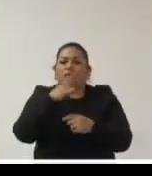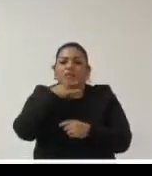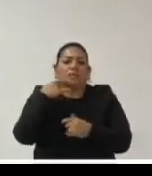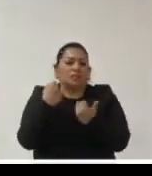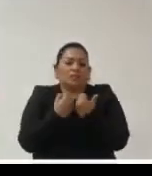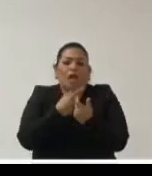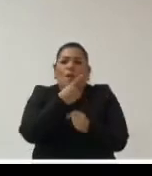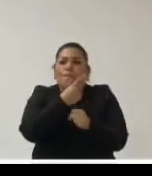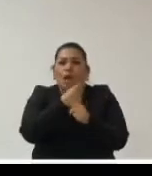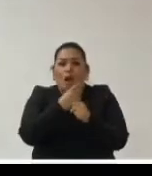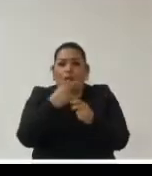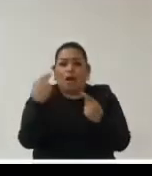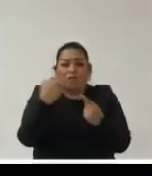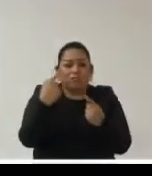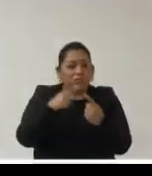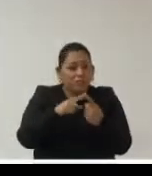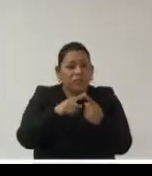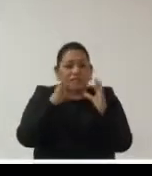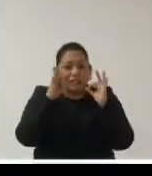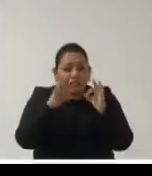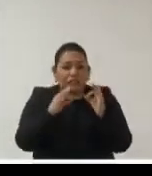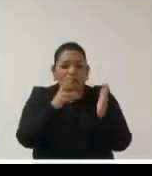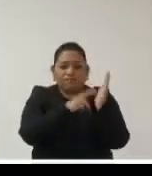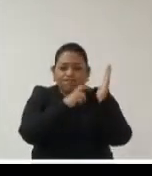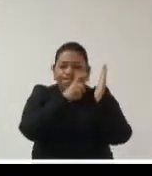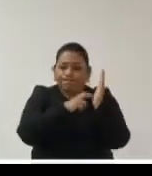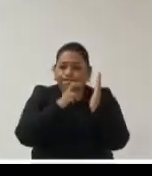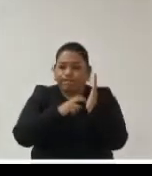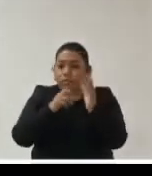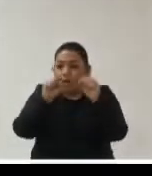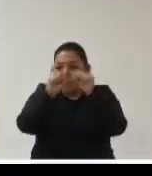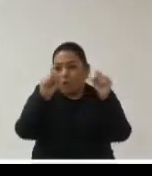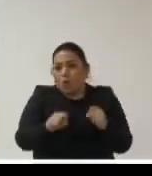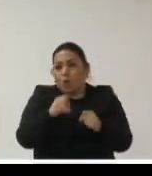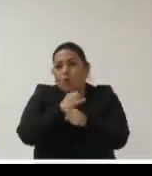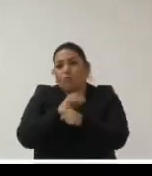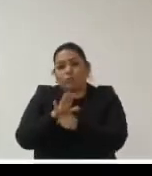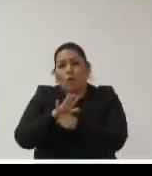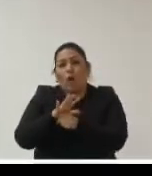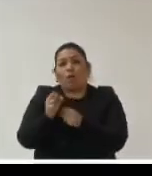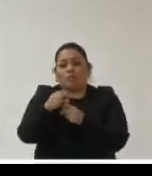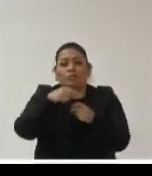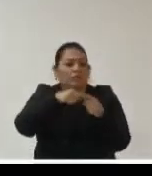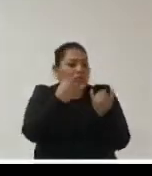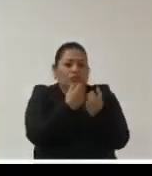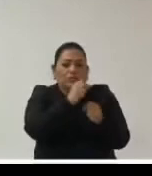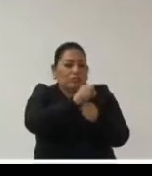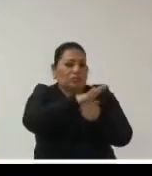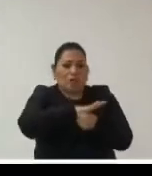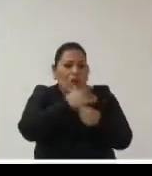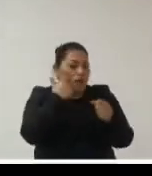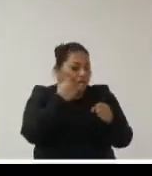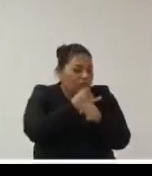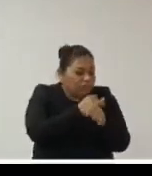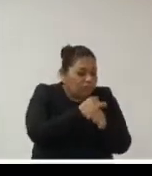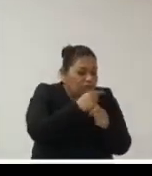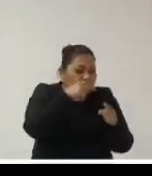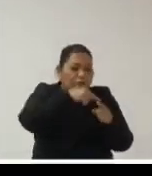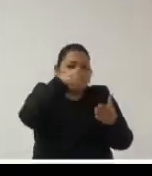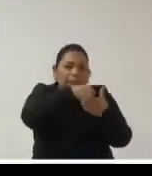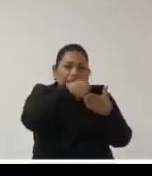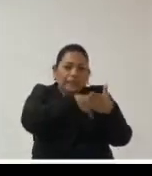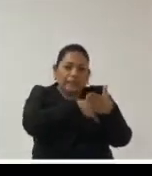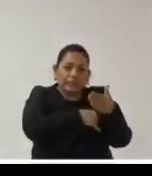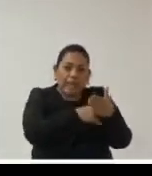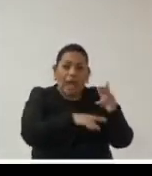lecciones? primero que es necesario seguir perfeccionando los sistemas de información sobre la pandemia sobre situaciones de alta vulnerabilidad como la